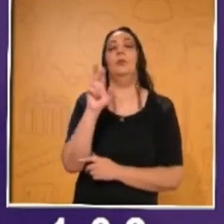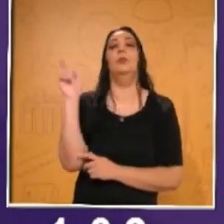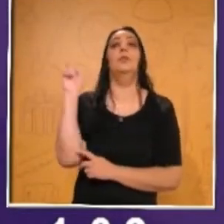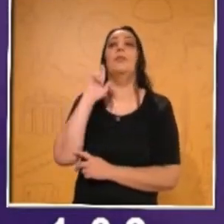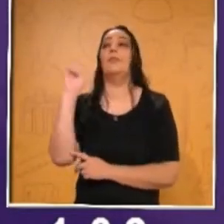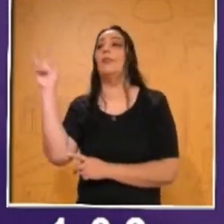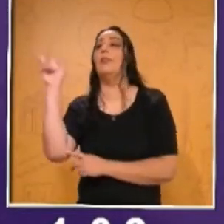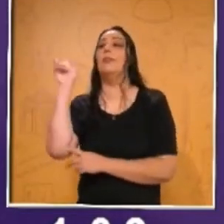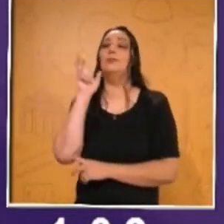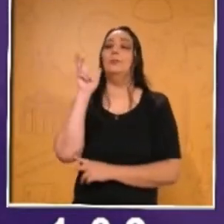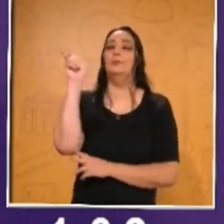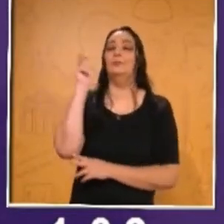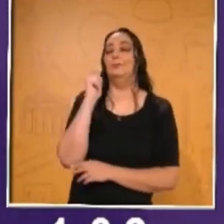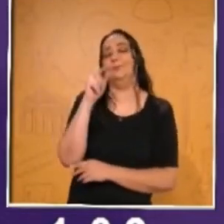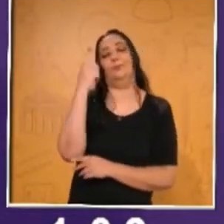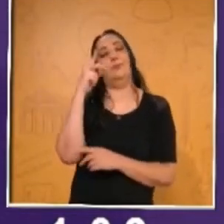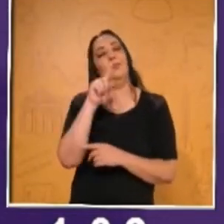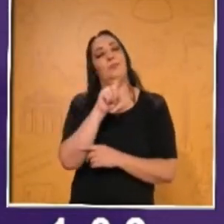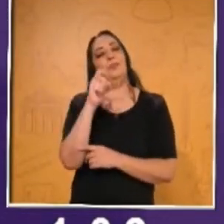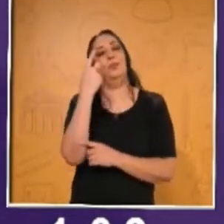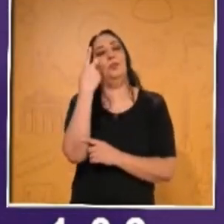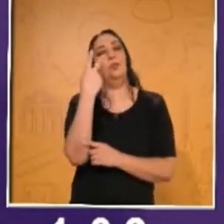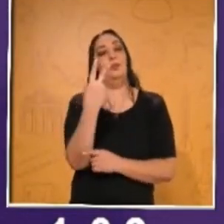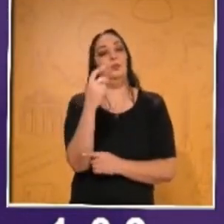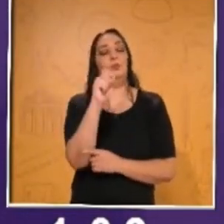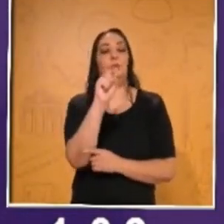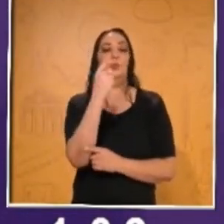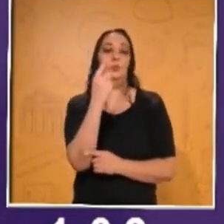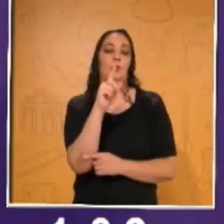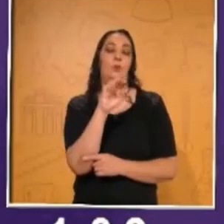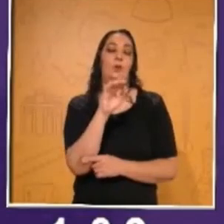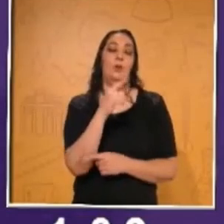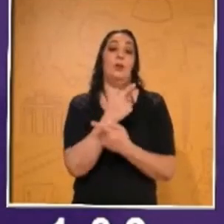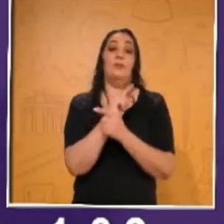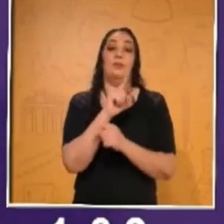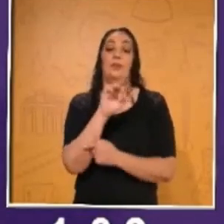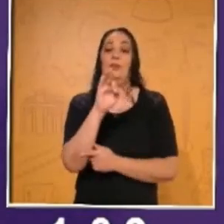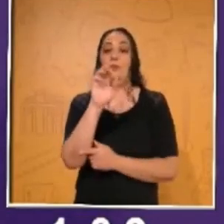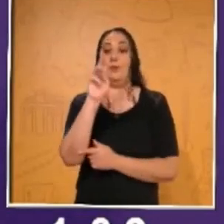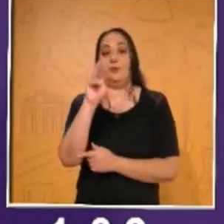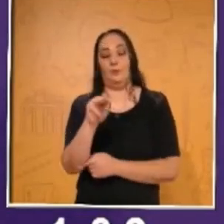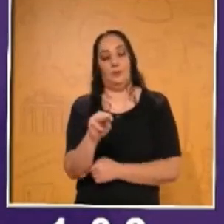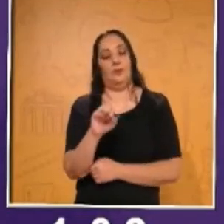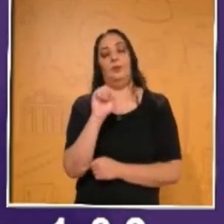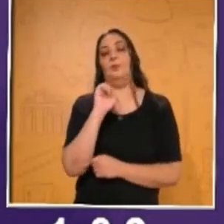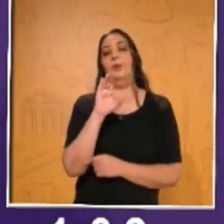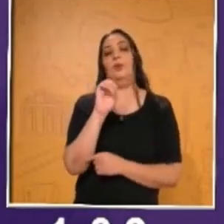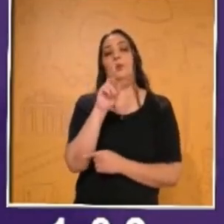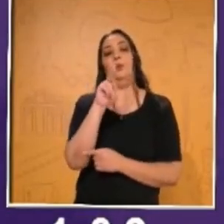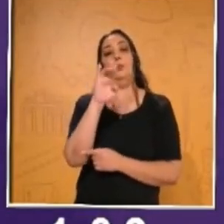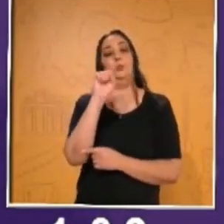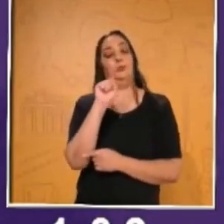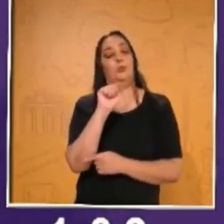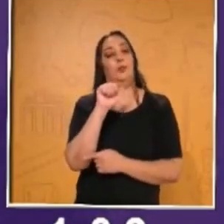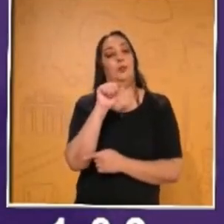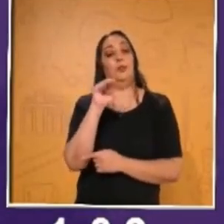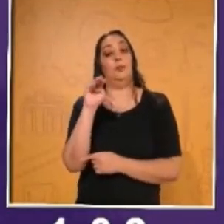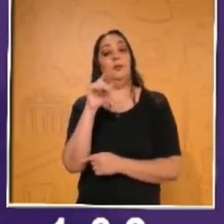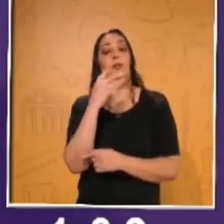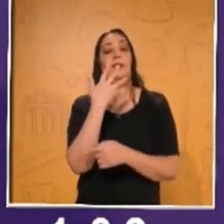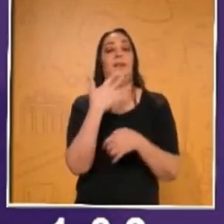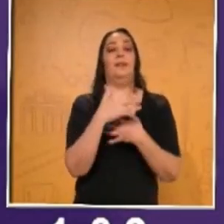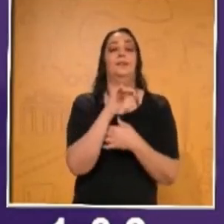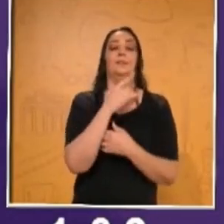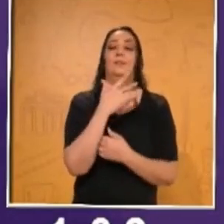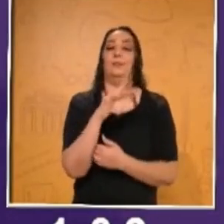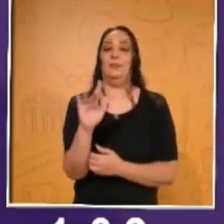diferentes estaciones de radio, 102.1 Libertad FM y 1510 Opus AM. Un saludo para todos y